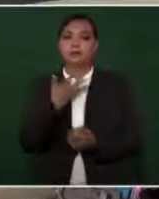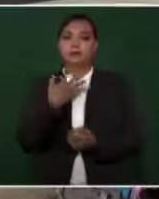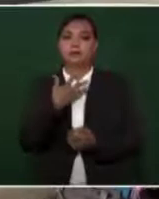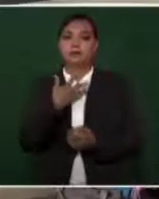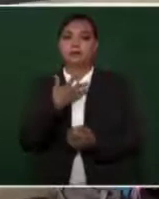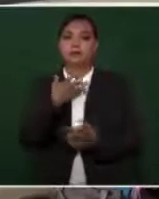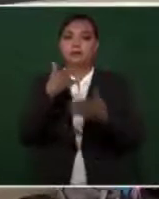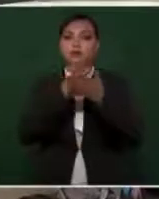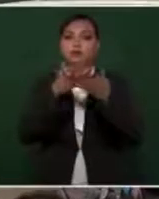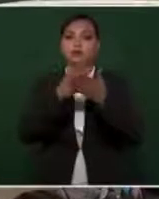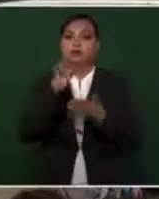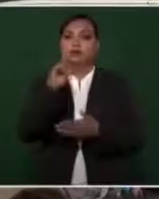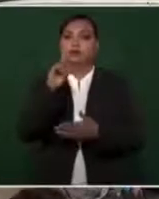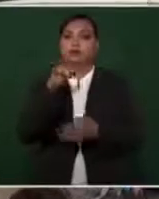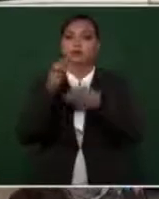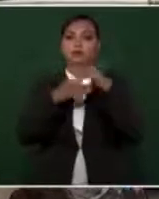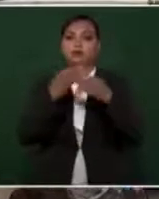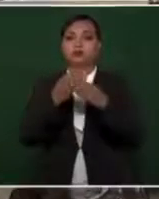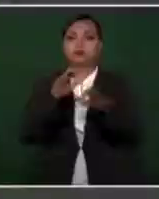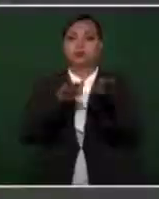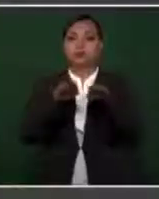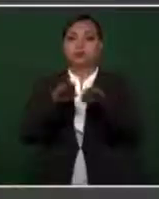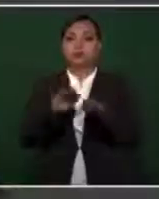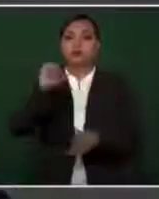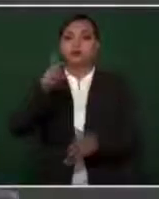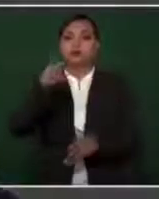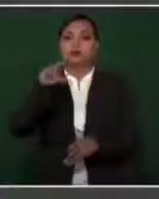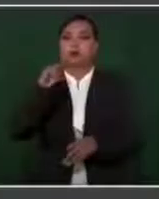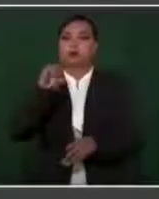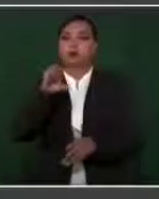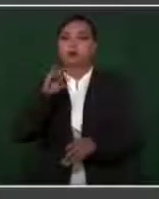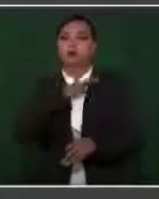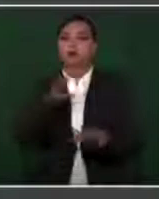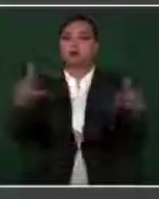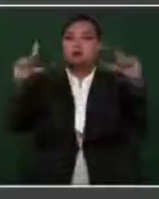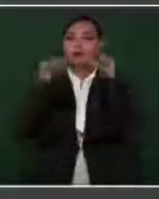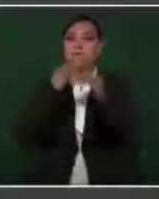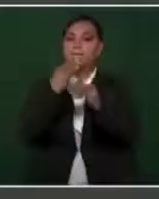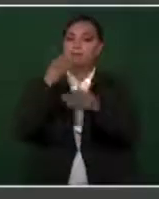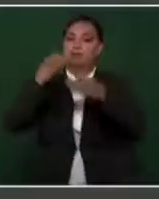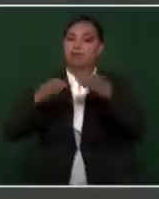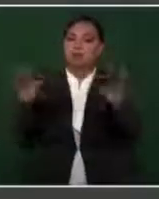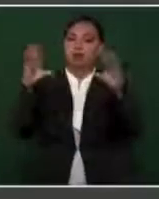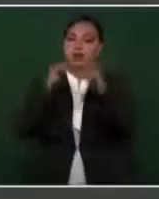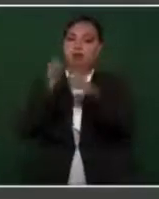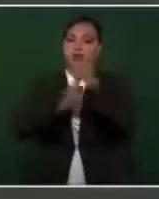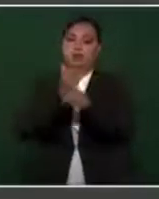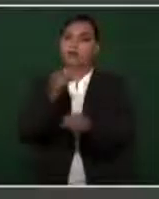los sueldos de los trabajadores, los aguinaldos, que pueda cerrar bien el año, que no tenga ninguna